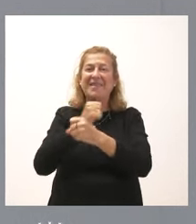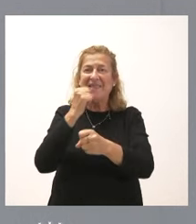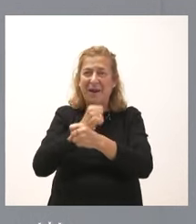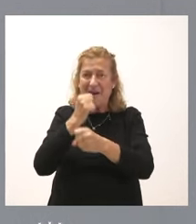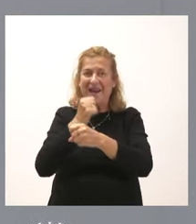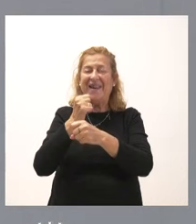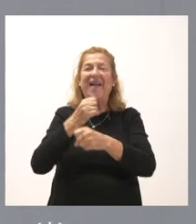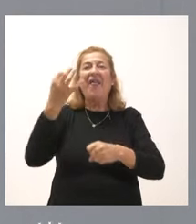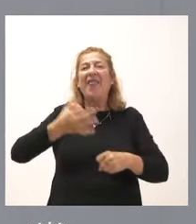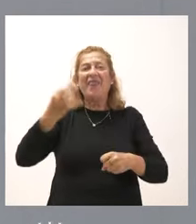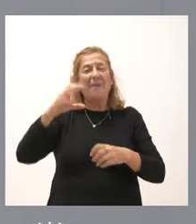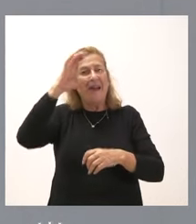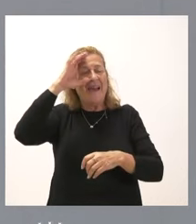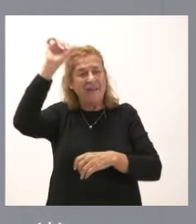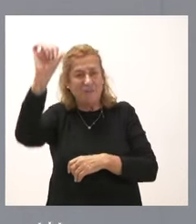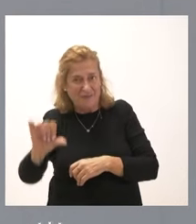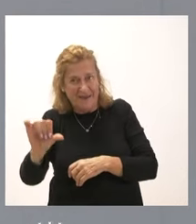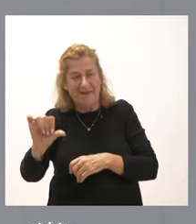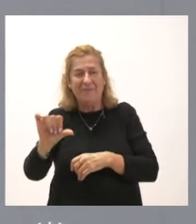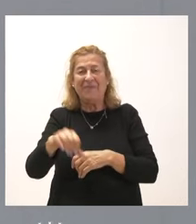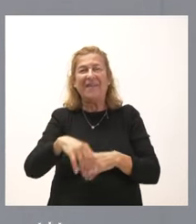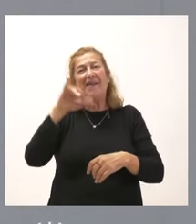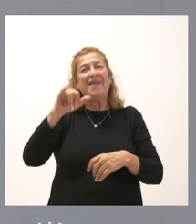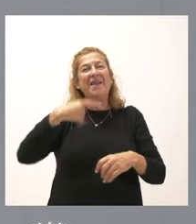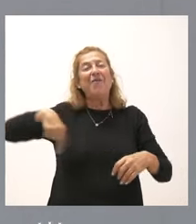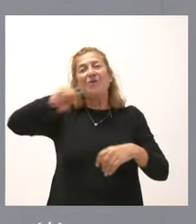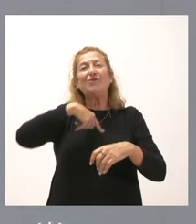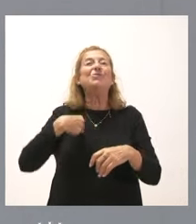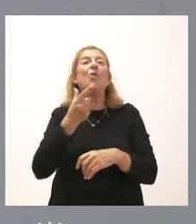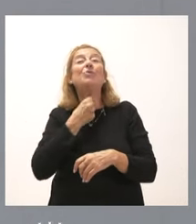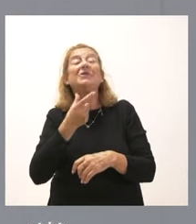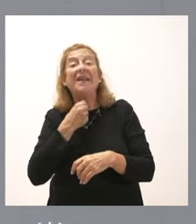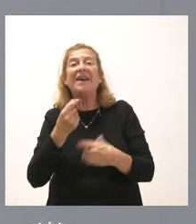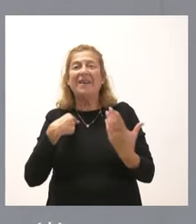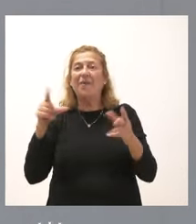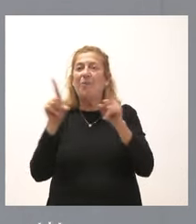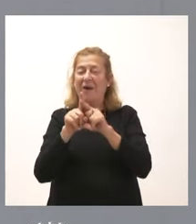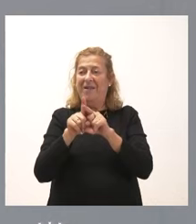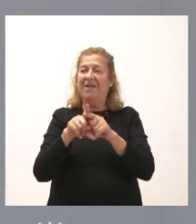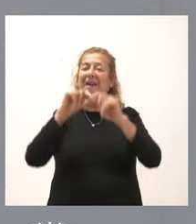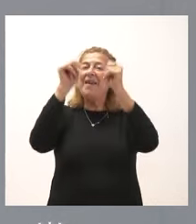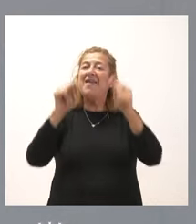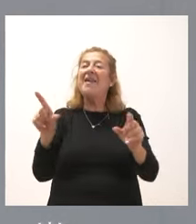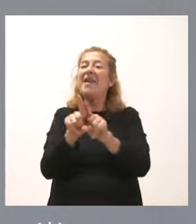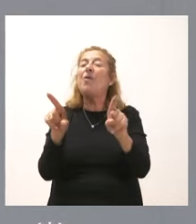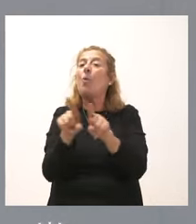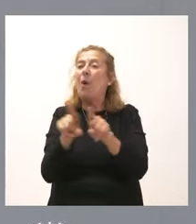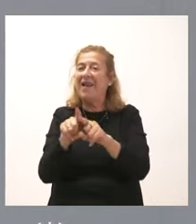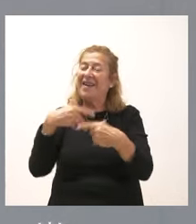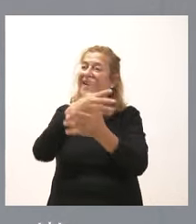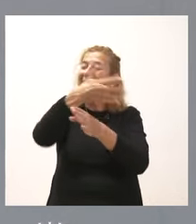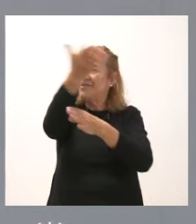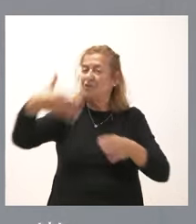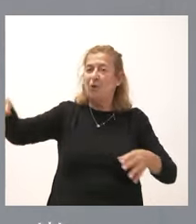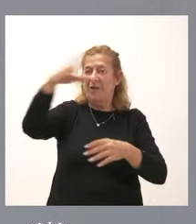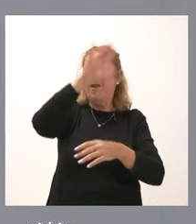tienen que ser escuchadas. Y nosotros nos gustaría que se nos tratara con igualdad respecto al resto de